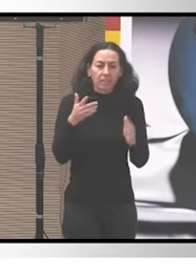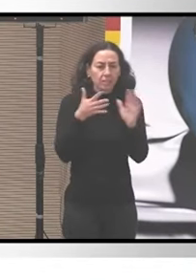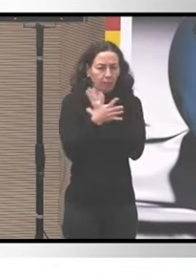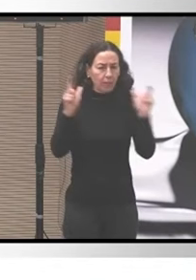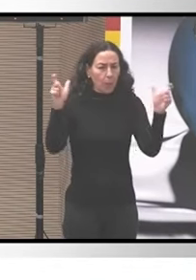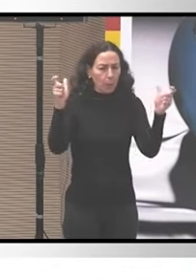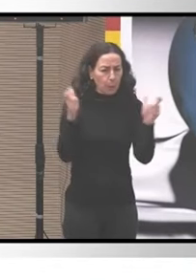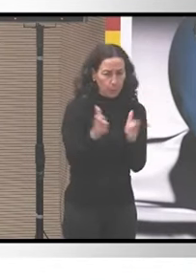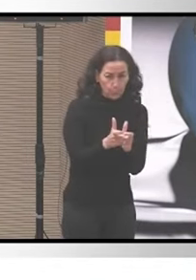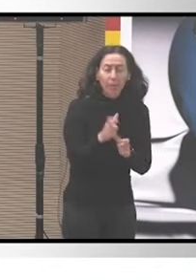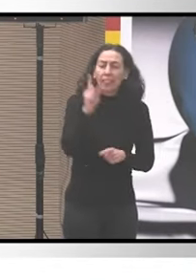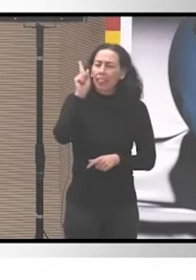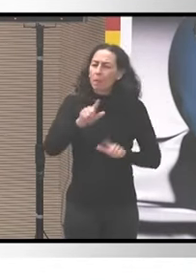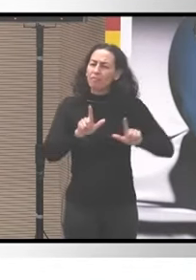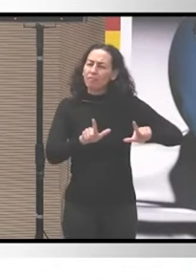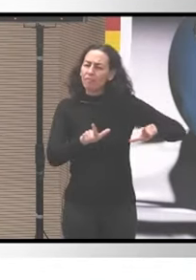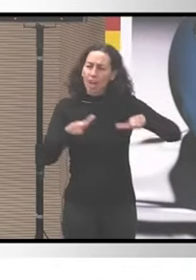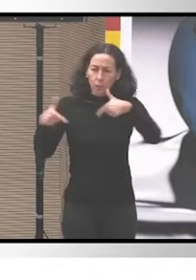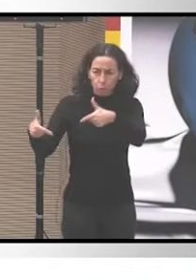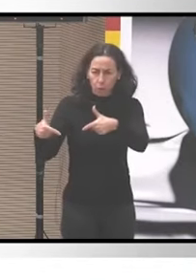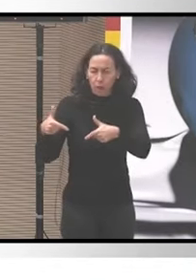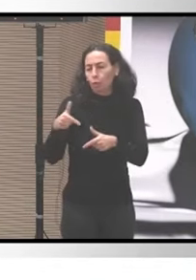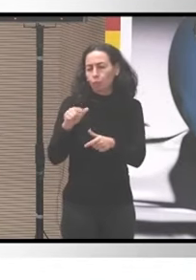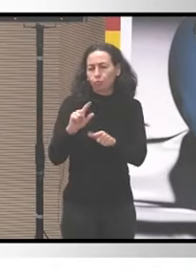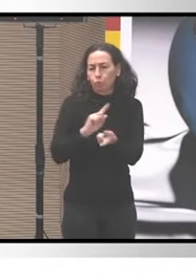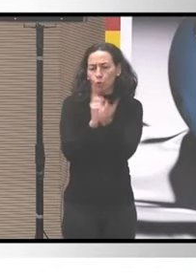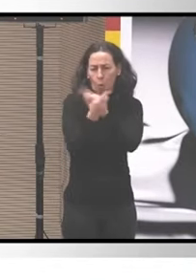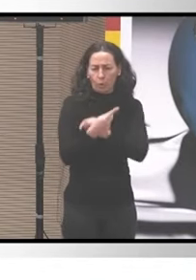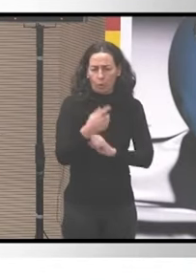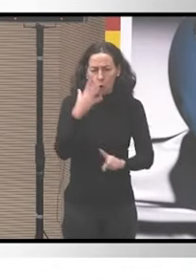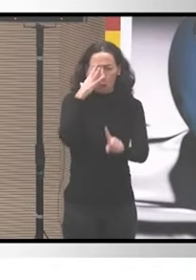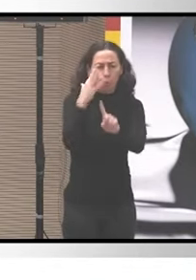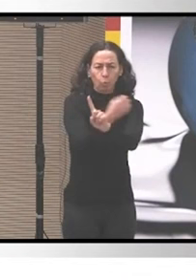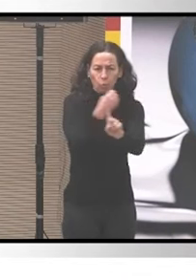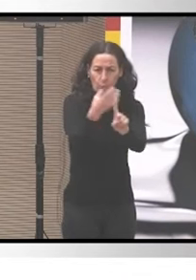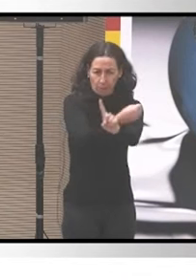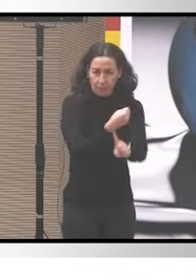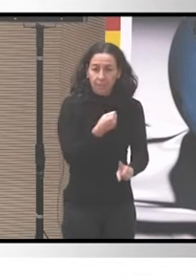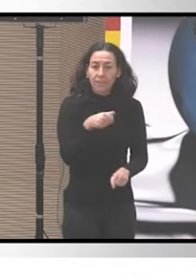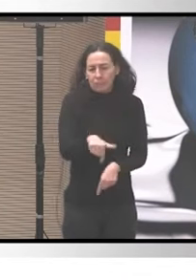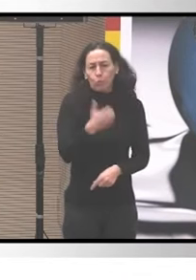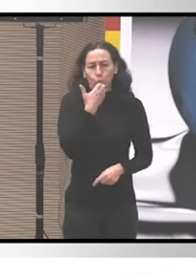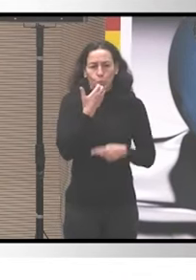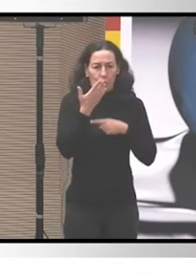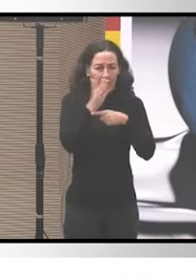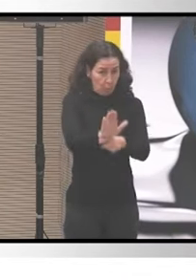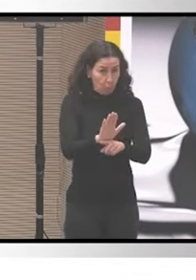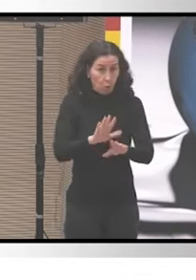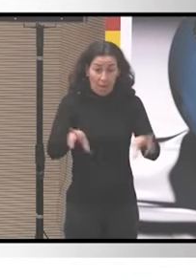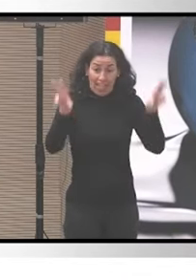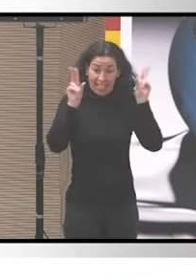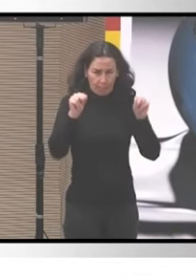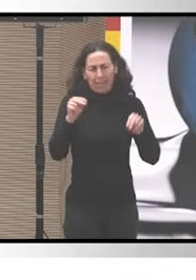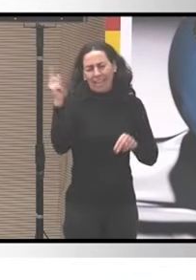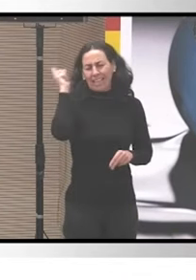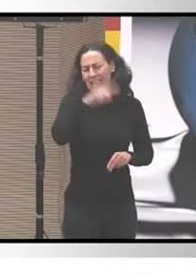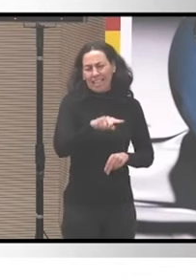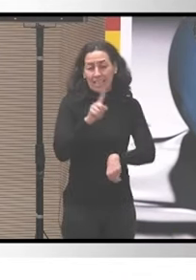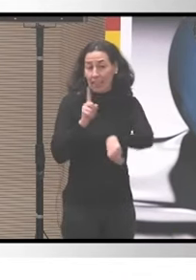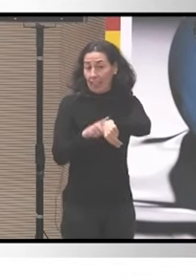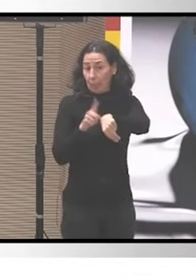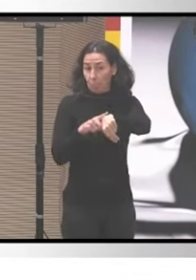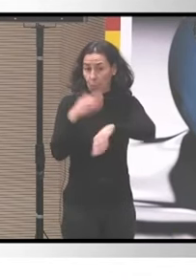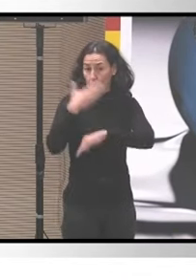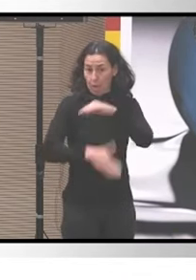basureros los convirtió en utopías y creo que por ahí es un buen camino y un buen ejemplo y para terminar porque sé que ya estoy llegando a mi